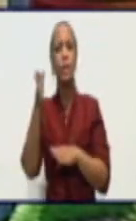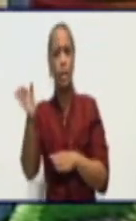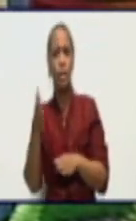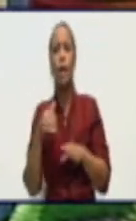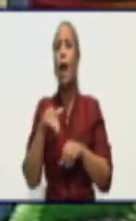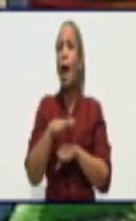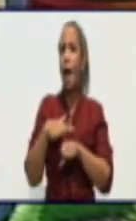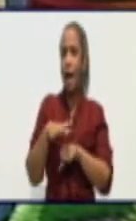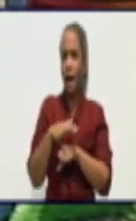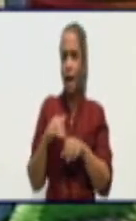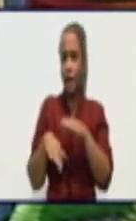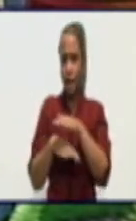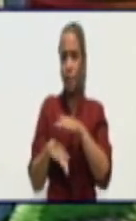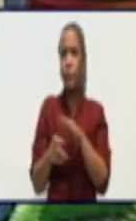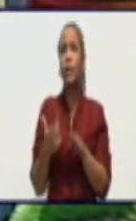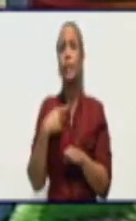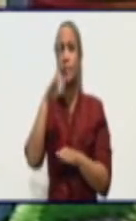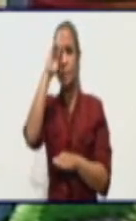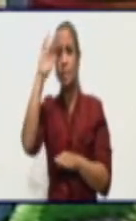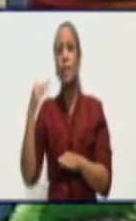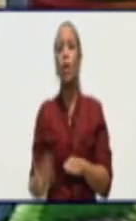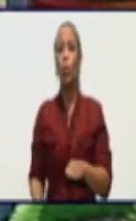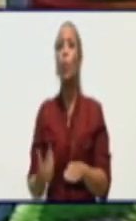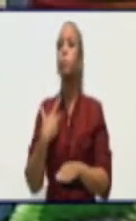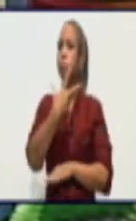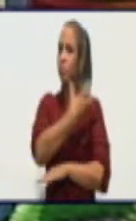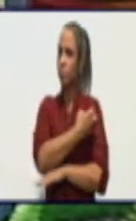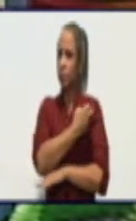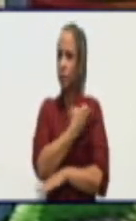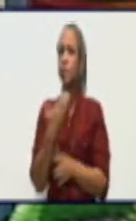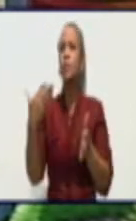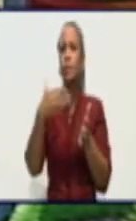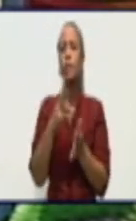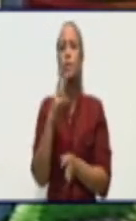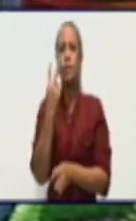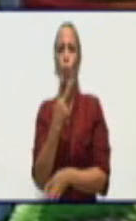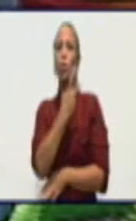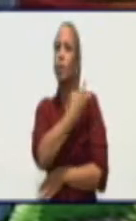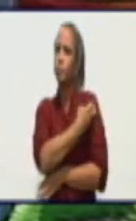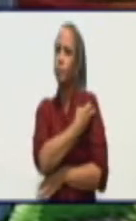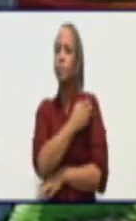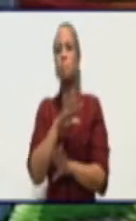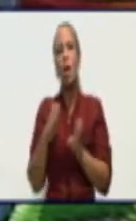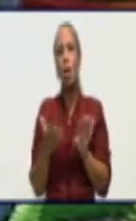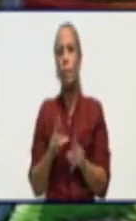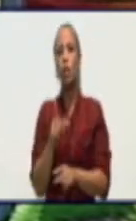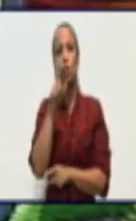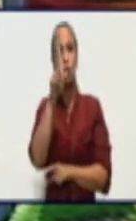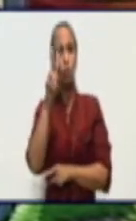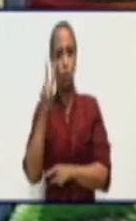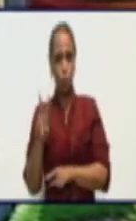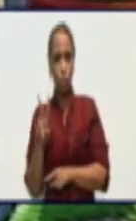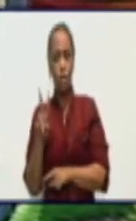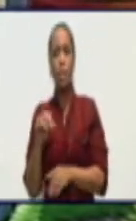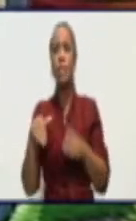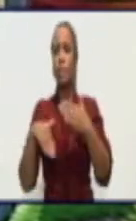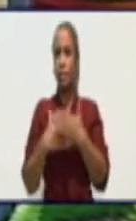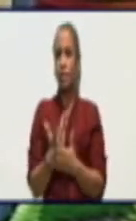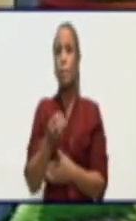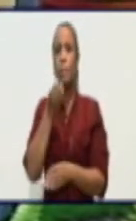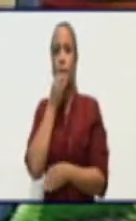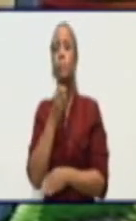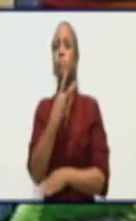vacunatorio y presentarse para recibir la segunda dosis repito hasta 12 días para recibir la